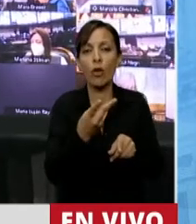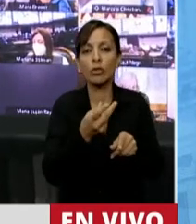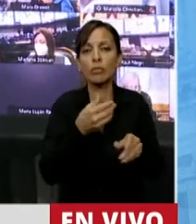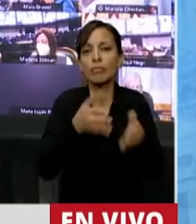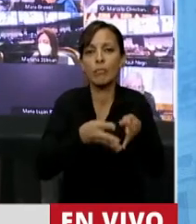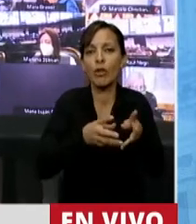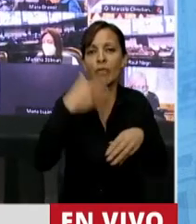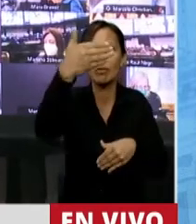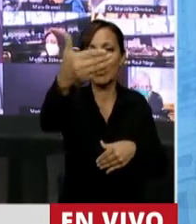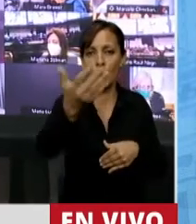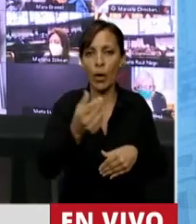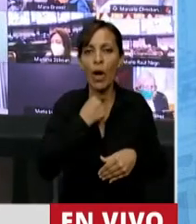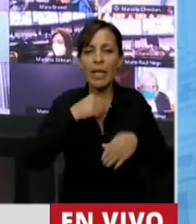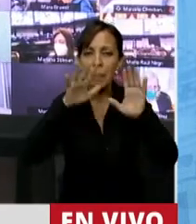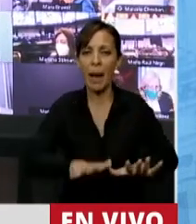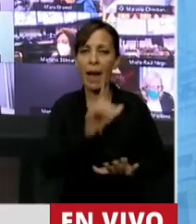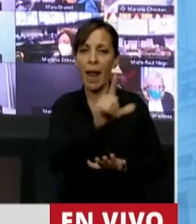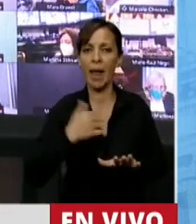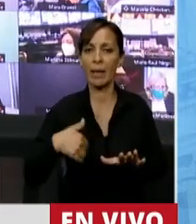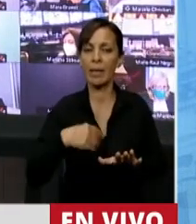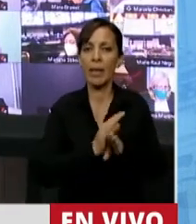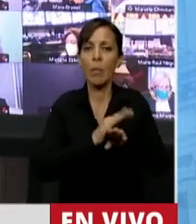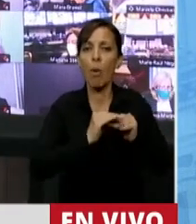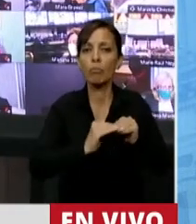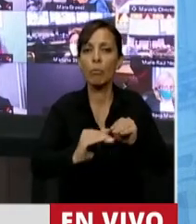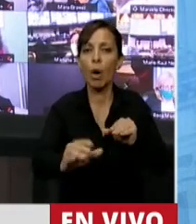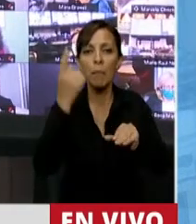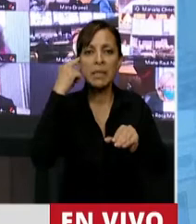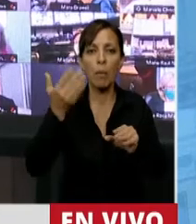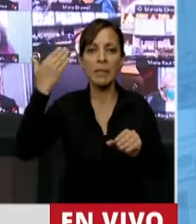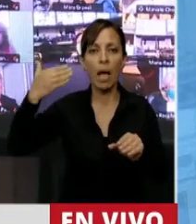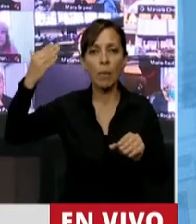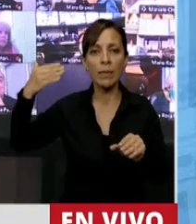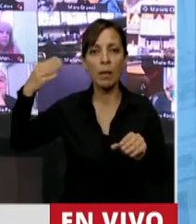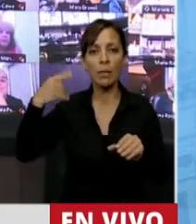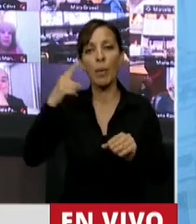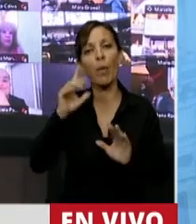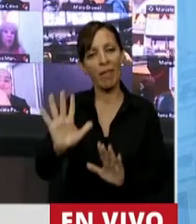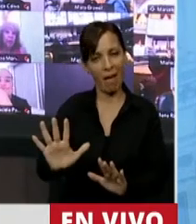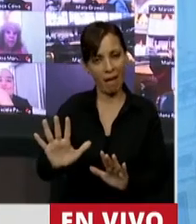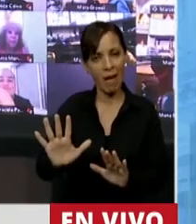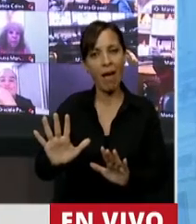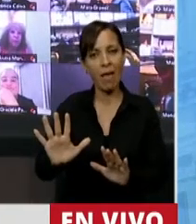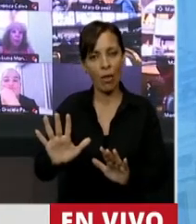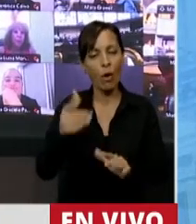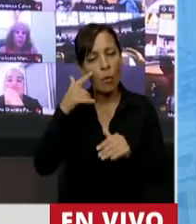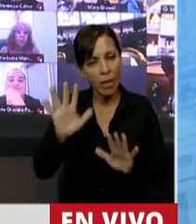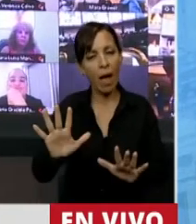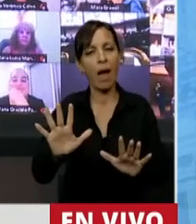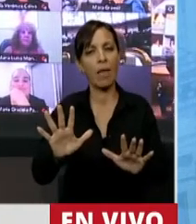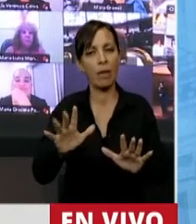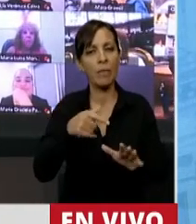futuro. Quiere congelar a la Argentina en un eterno pasado, pero tengan cuidado, la rebelión fiscal